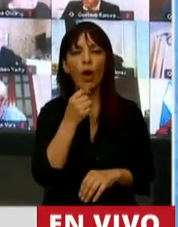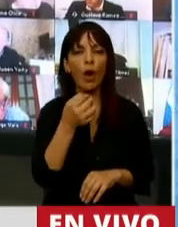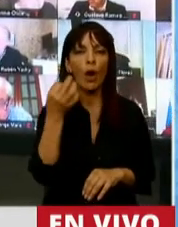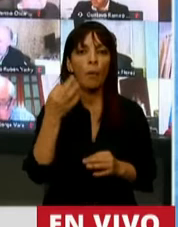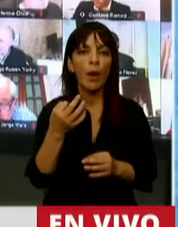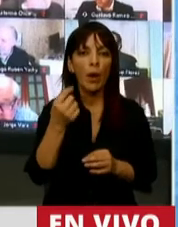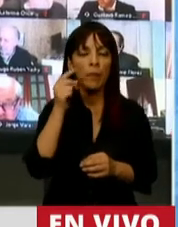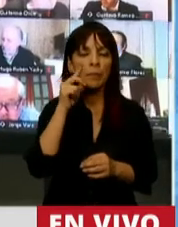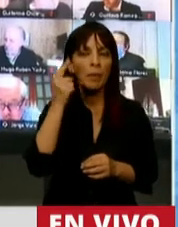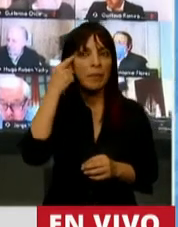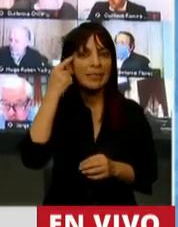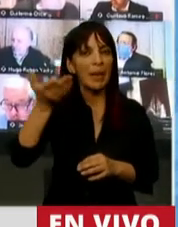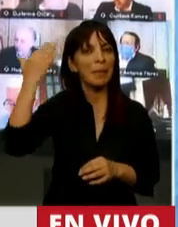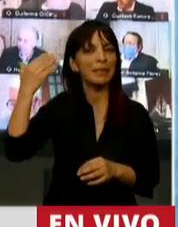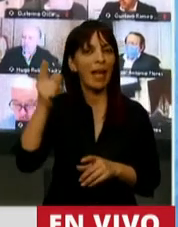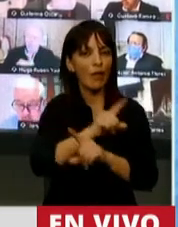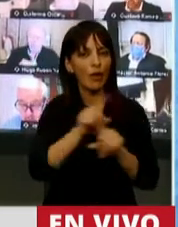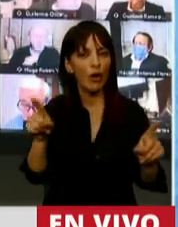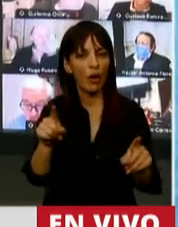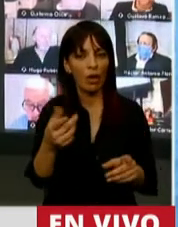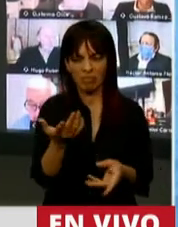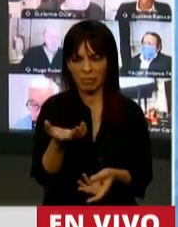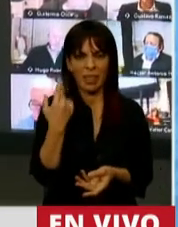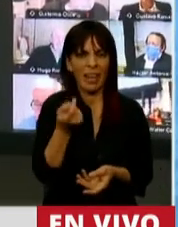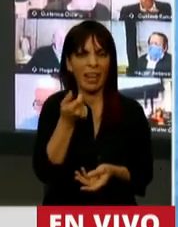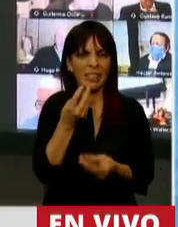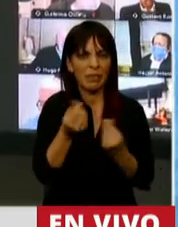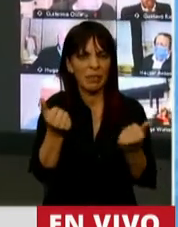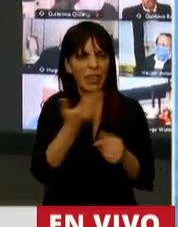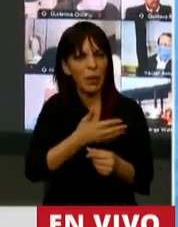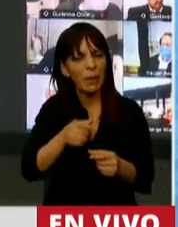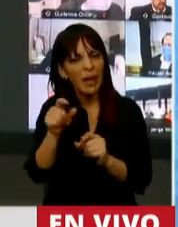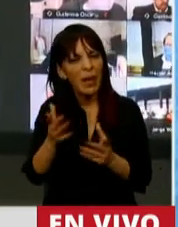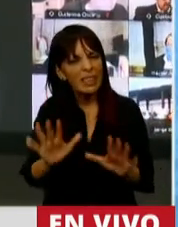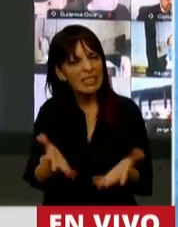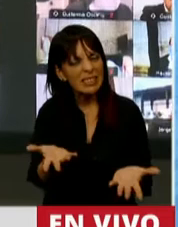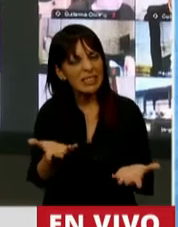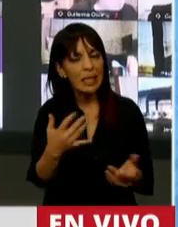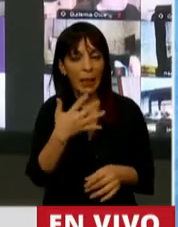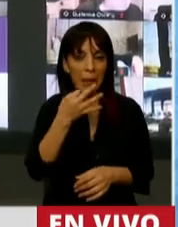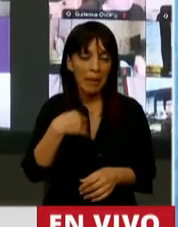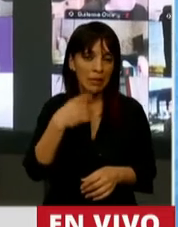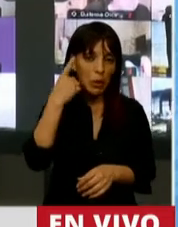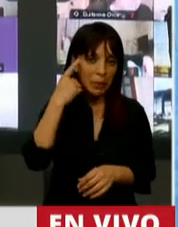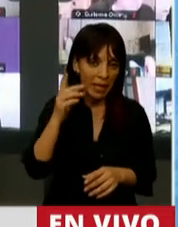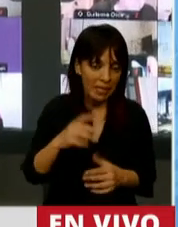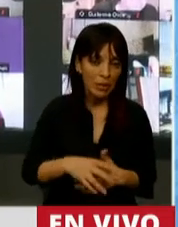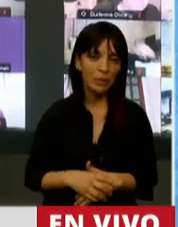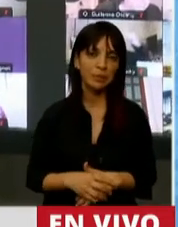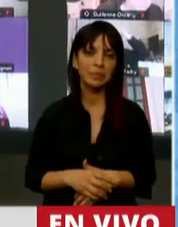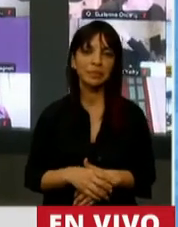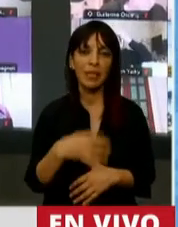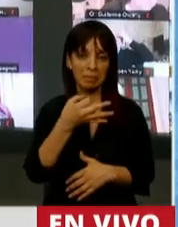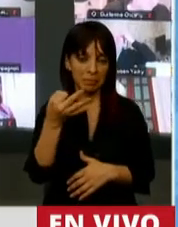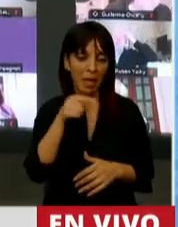si no hubiesen sido gobierno apenas hace unos meses atrás. Y la verdad que yo creo que efectivamente este